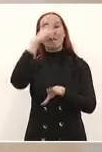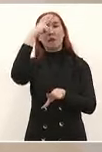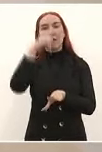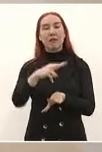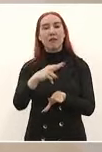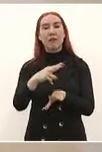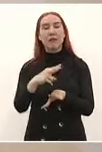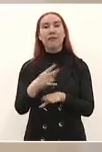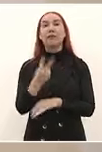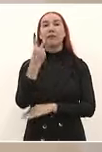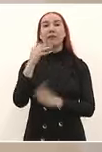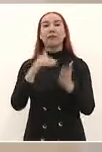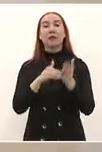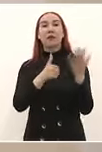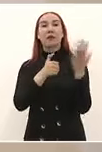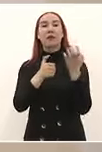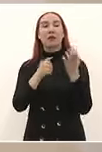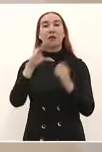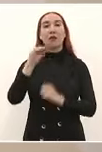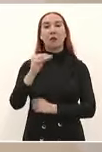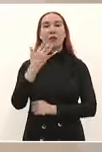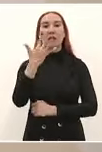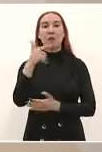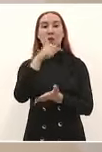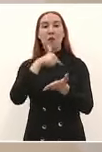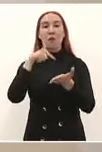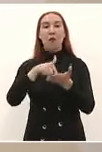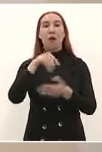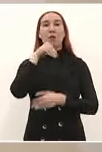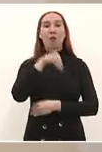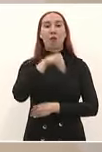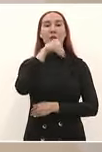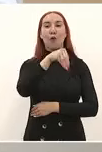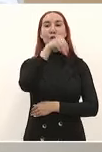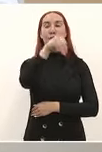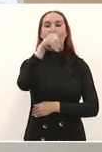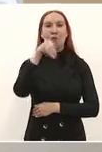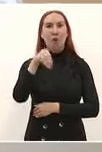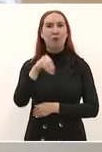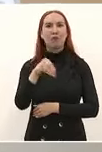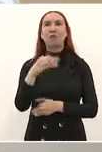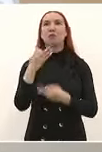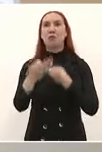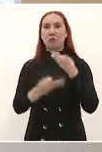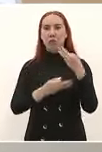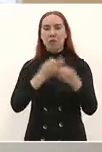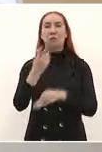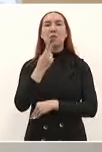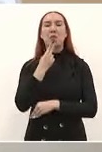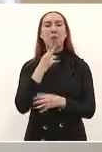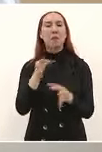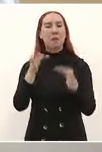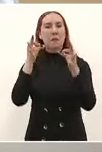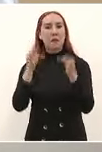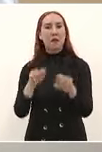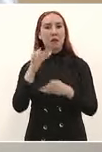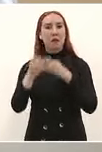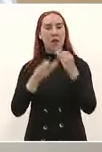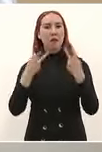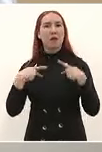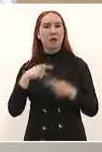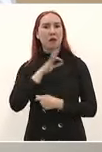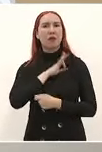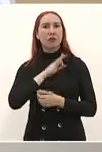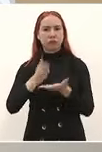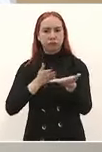cuenta con 2 mil 695 sucursales completamente operativas y al servicio de toda la gente que